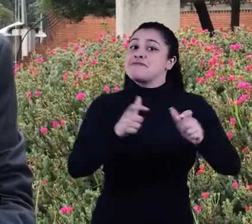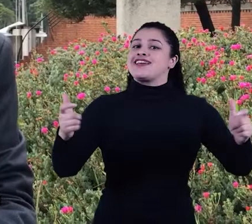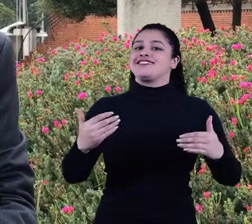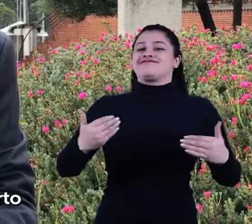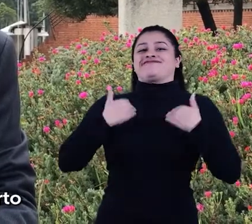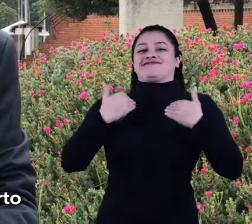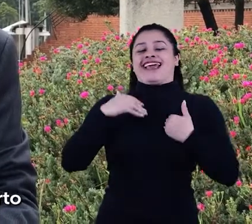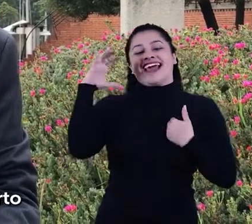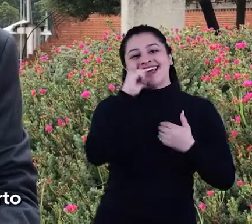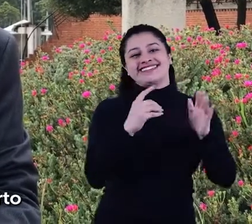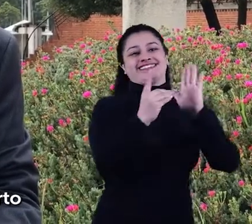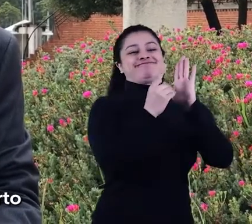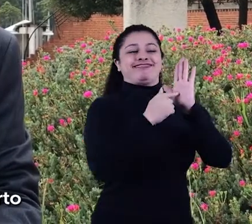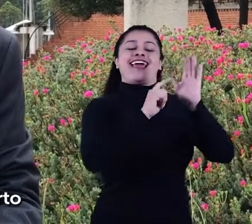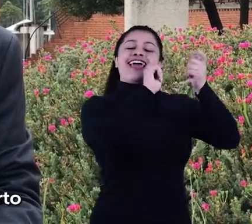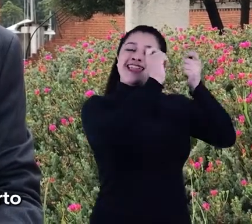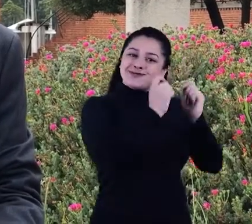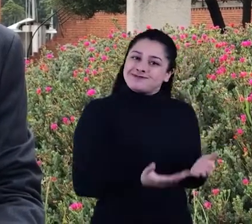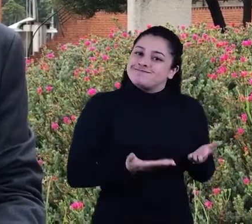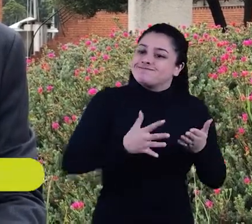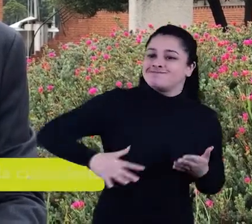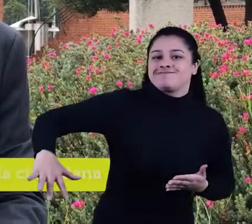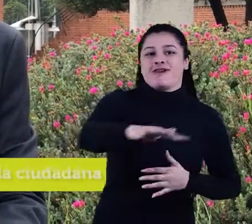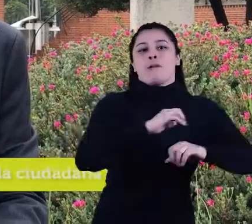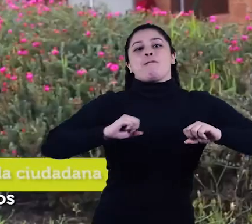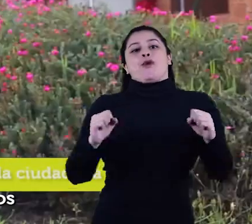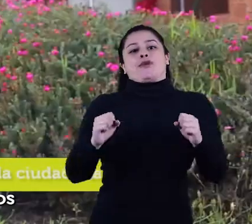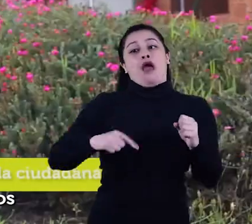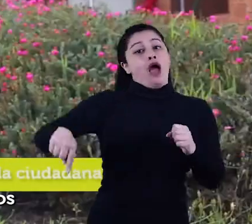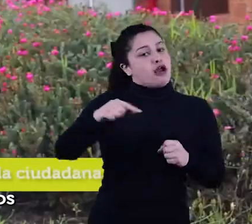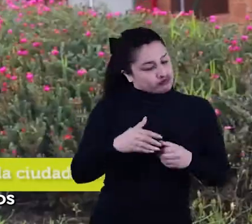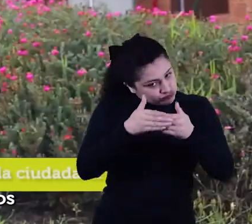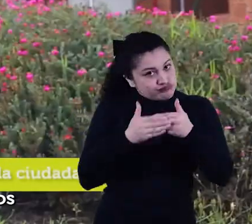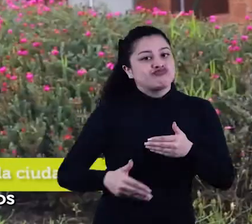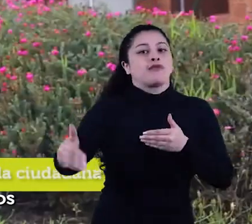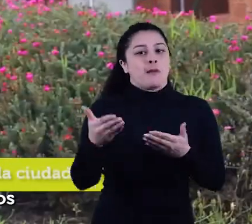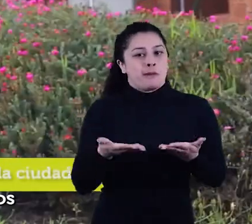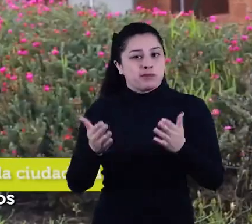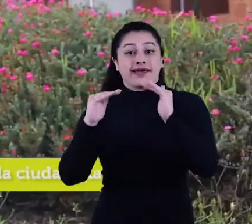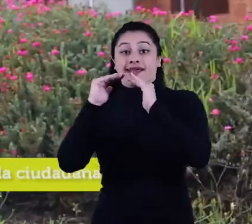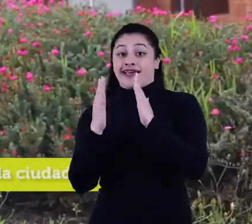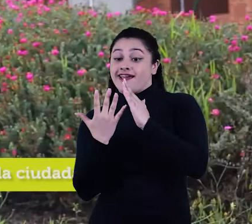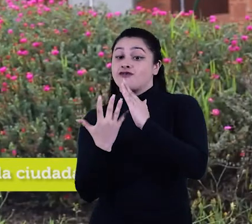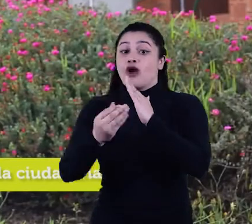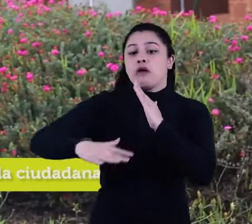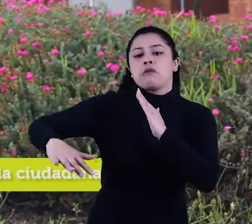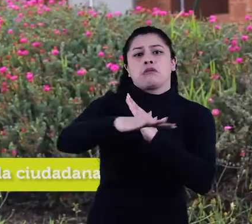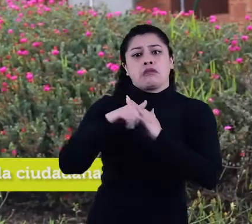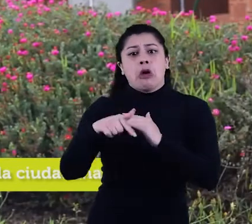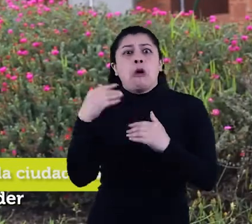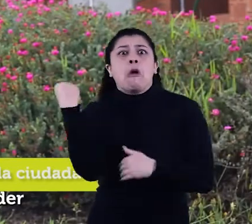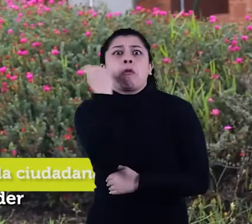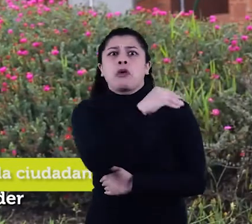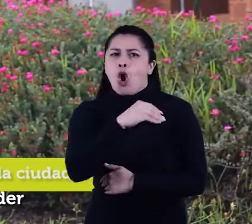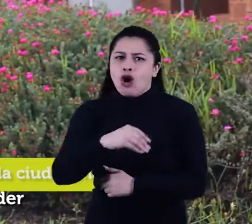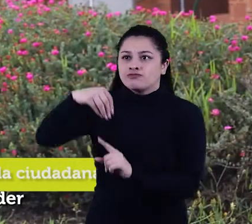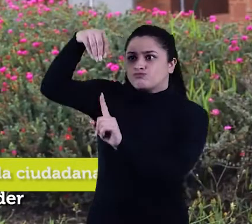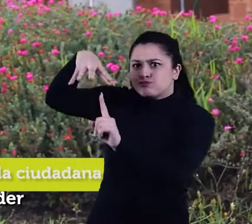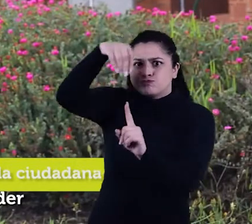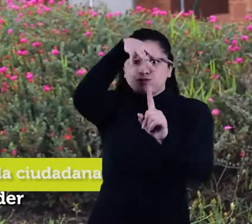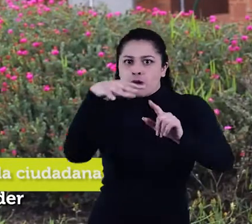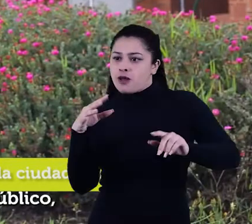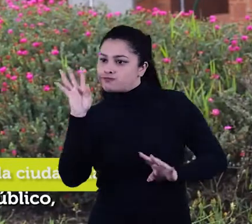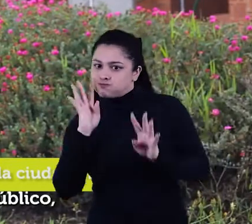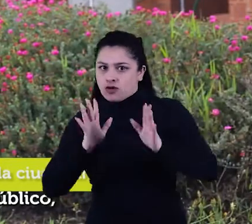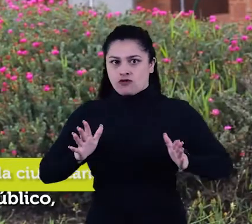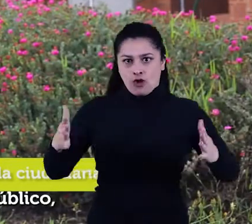decreto nace para que Bogotá cielo abierto se quede en Bogotá. Entre más atractivo tengamos nuestro espacio público, los empresarios van a